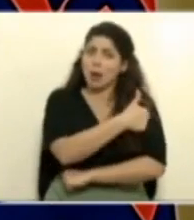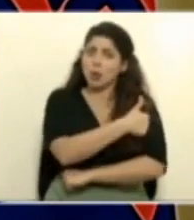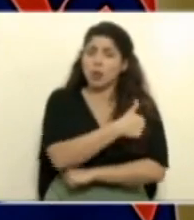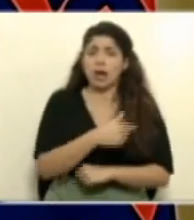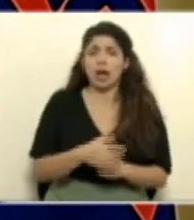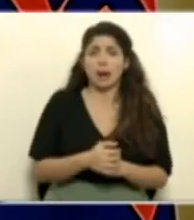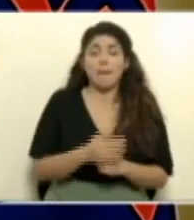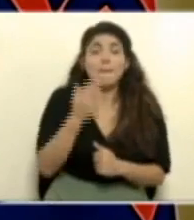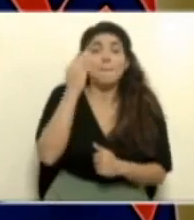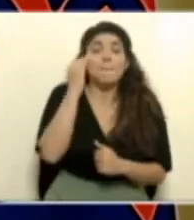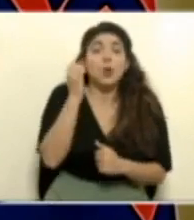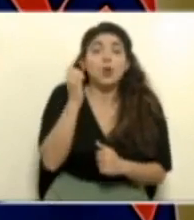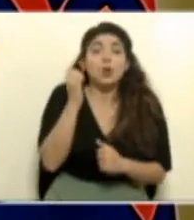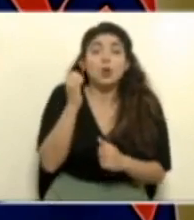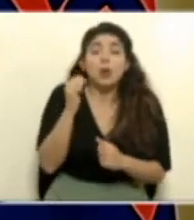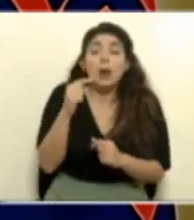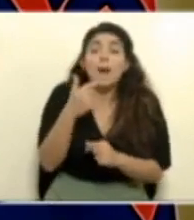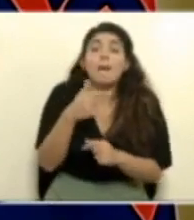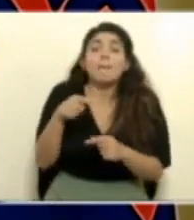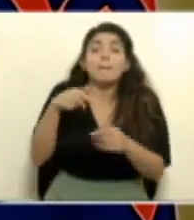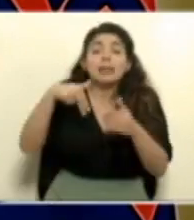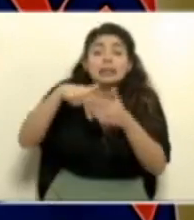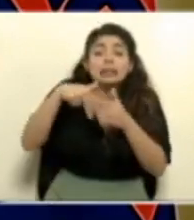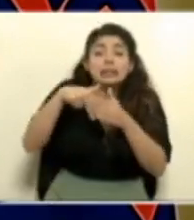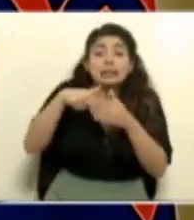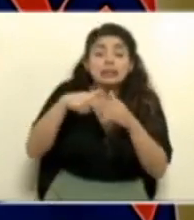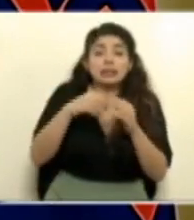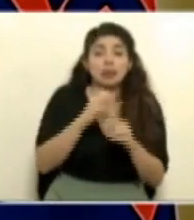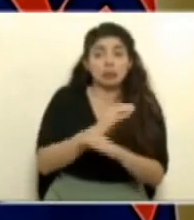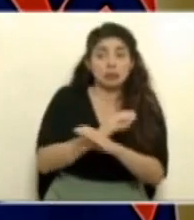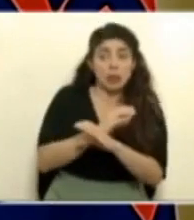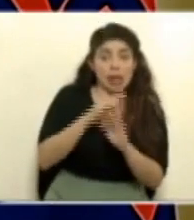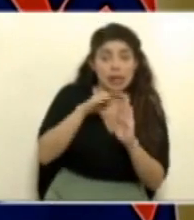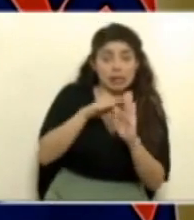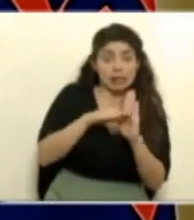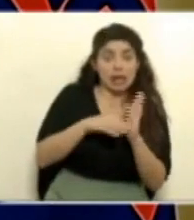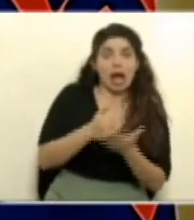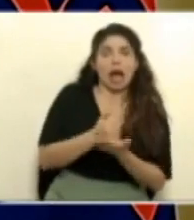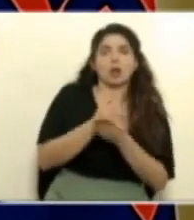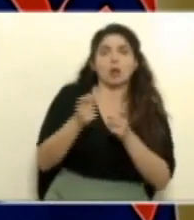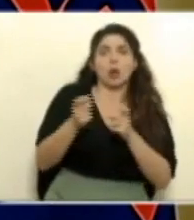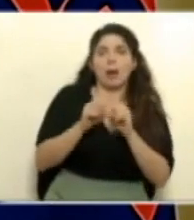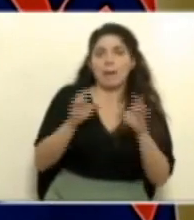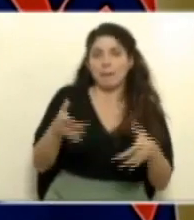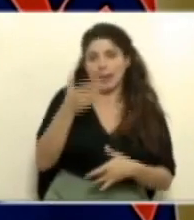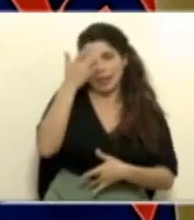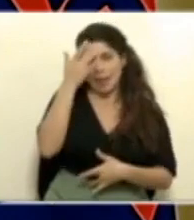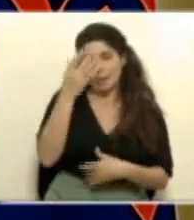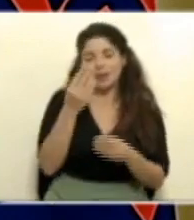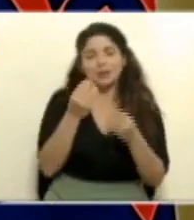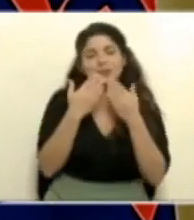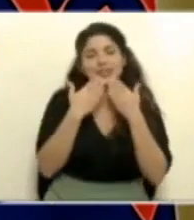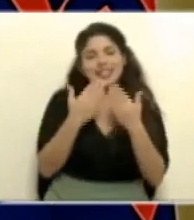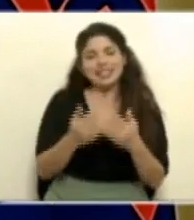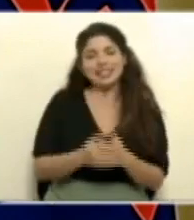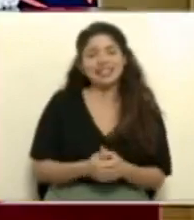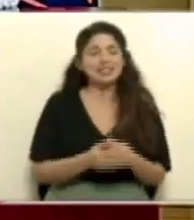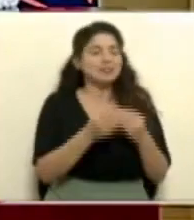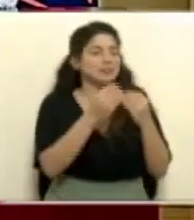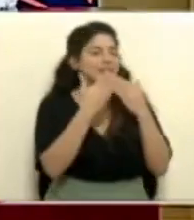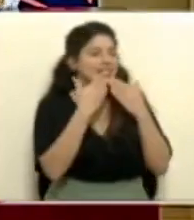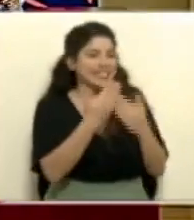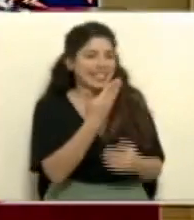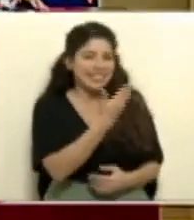la suma de todas esas barreras es la que nos permite contener la pandemia. Muchísimas gracias. Muchísimas